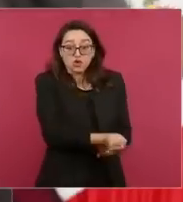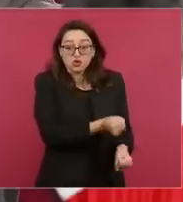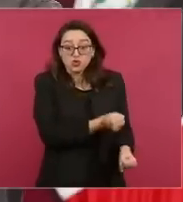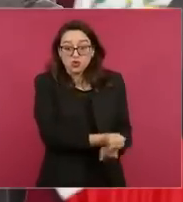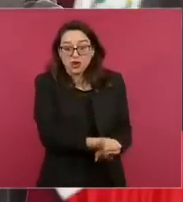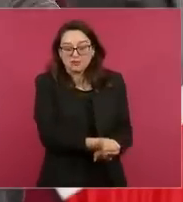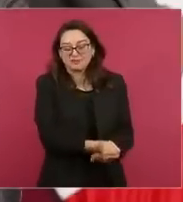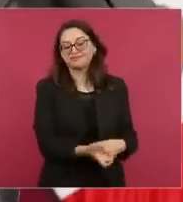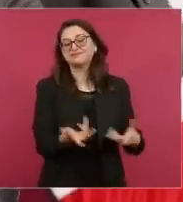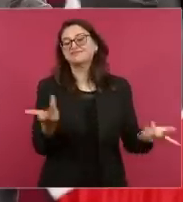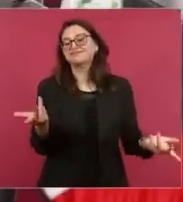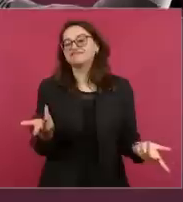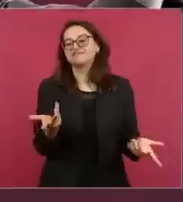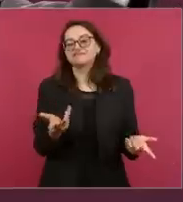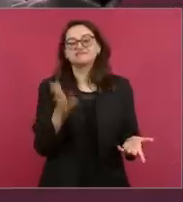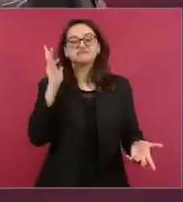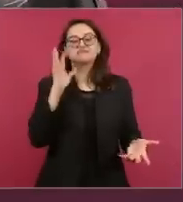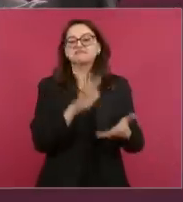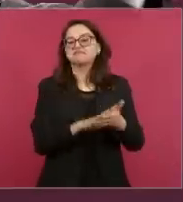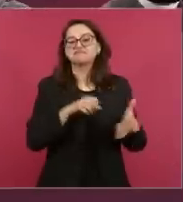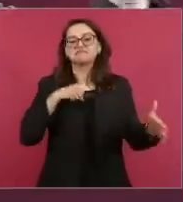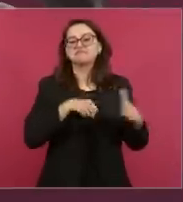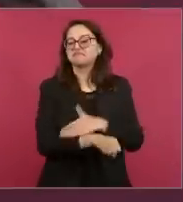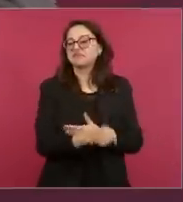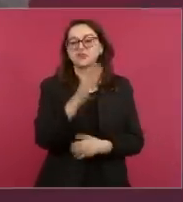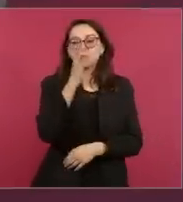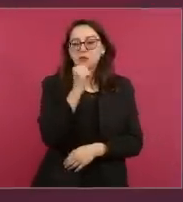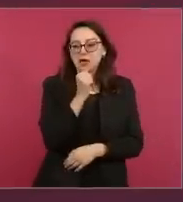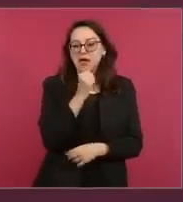fíjense todo